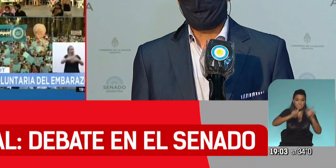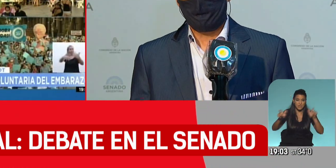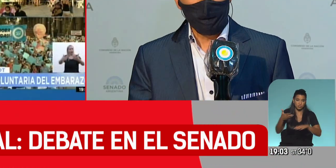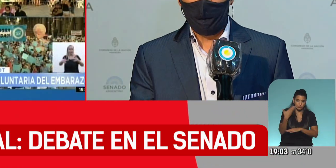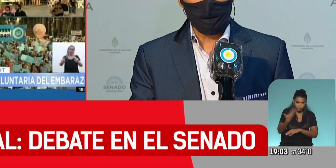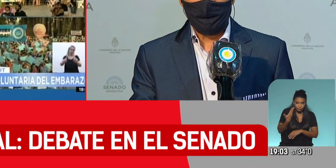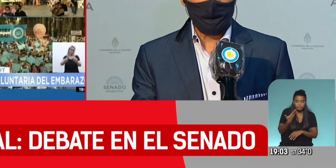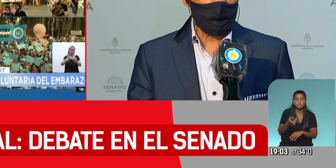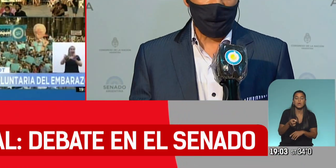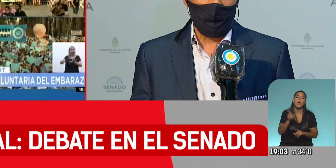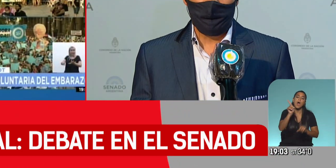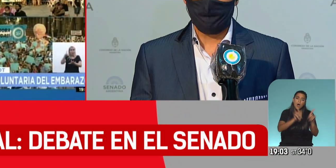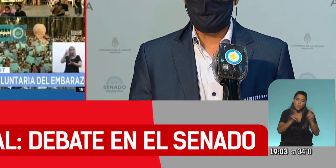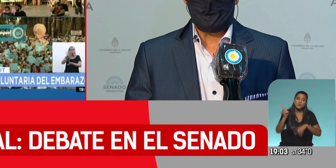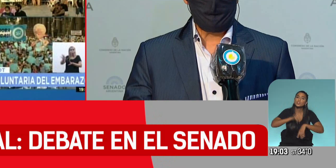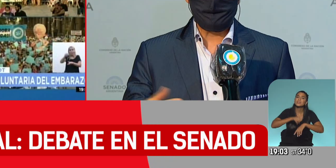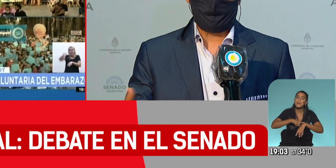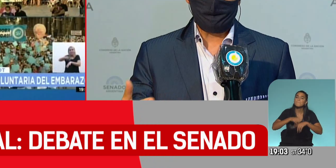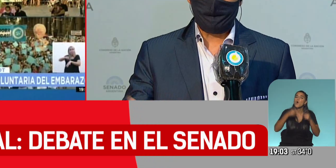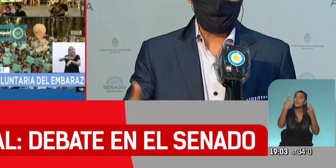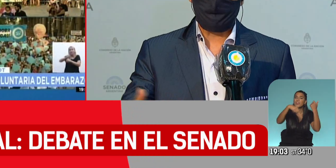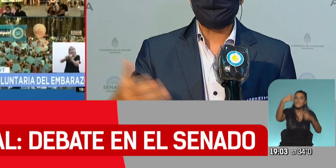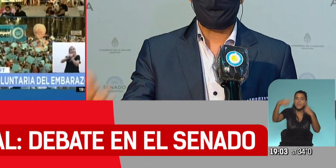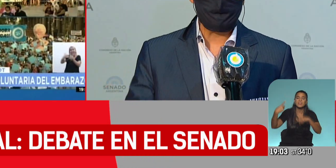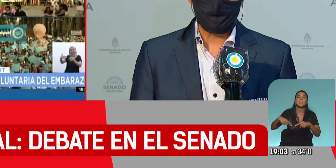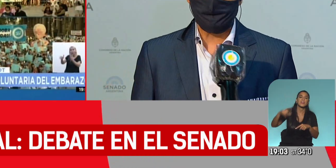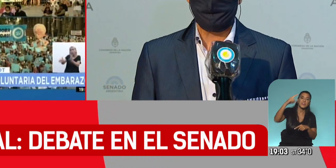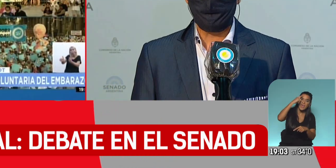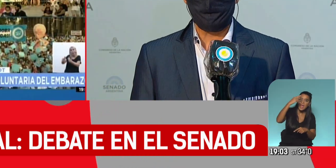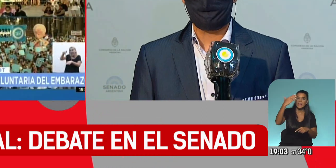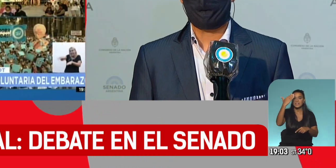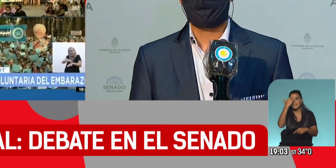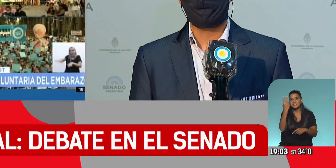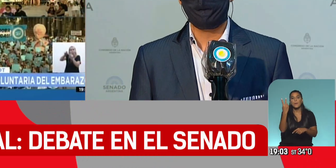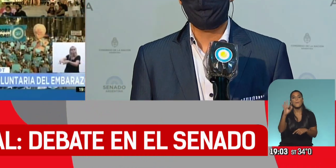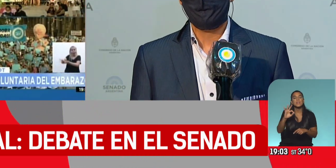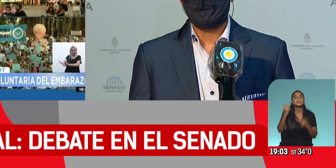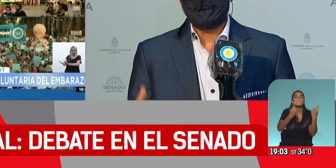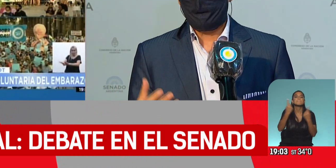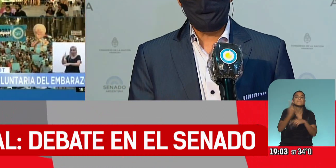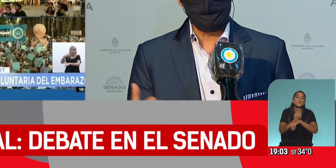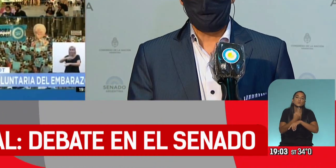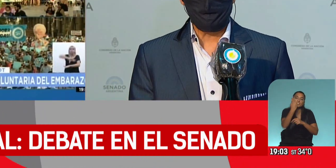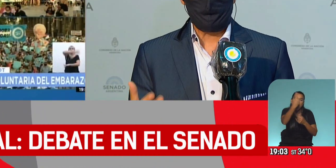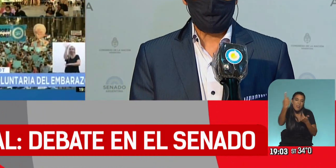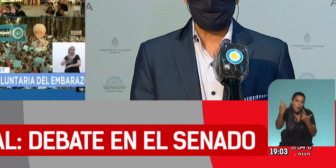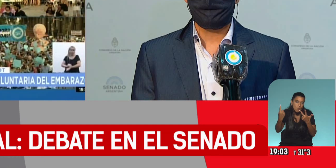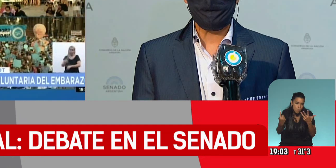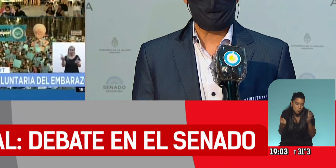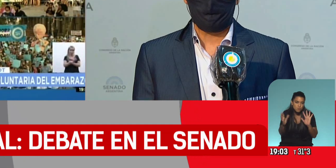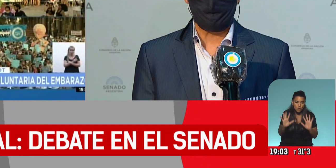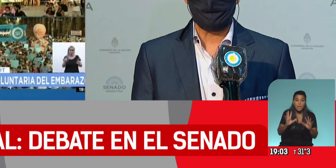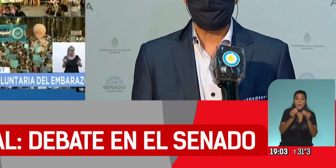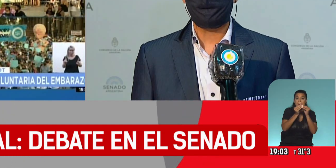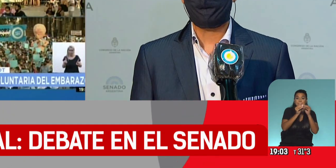algunos con distintos tiempos, entre 10, 15 y 20 minutos para cada uno, teniendo en cuenta que esto